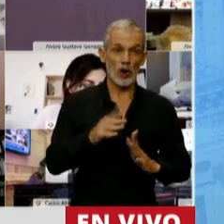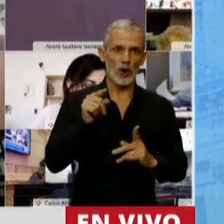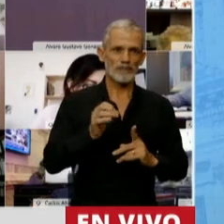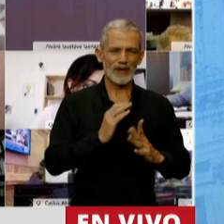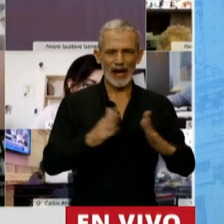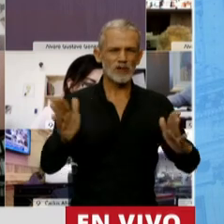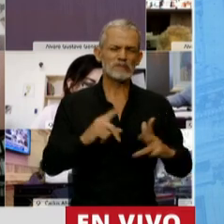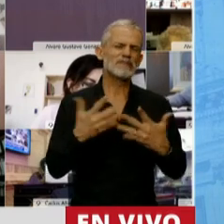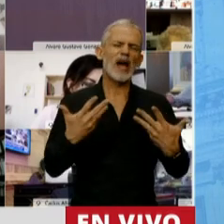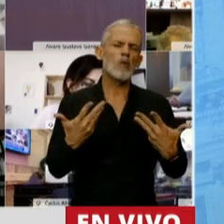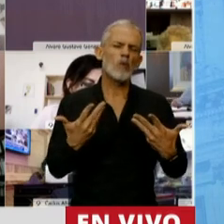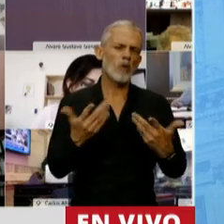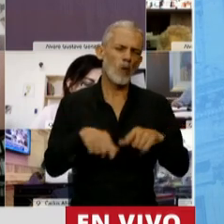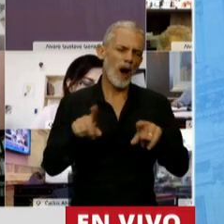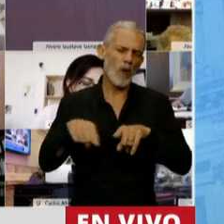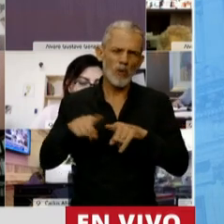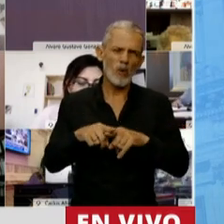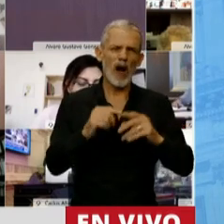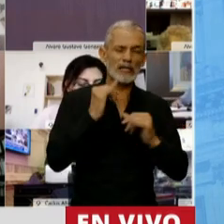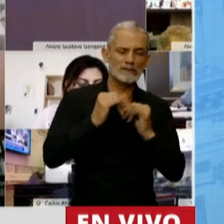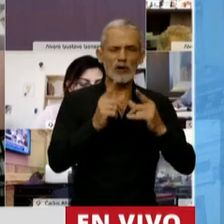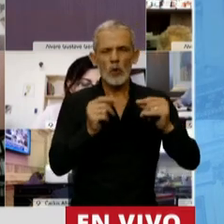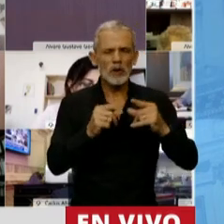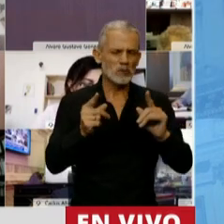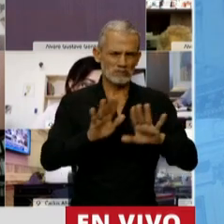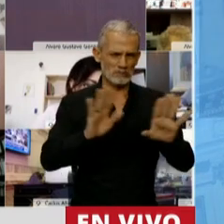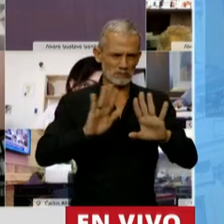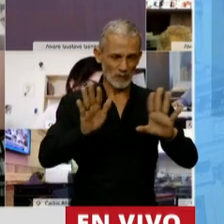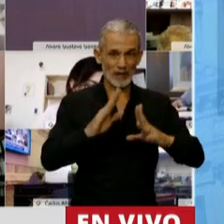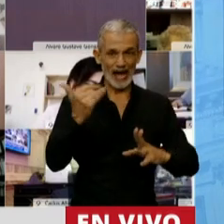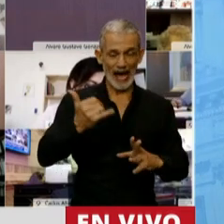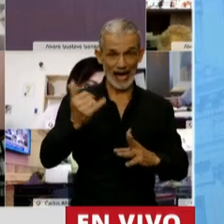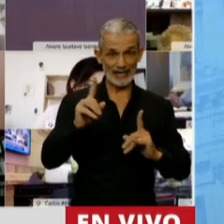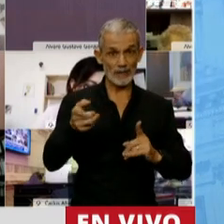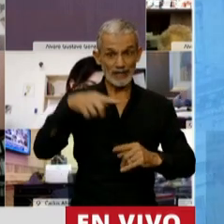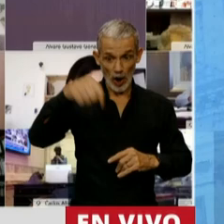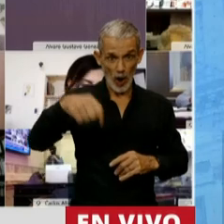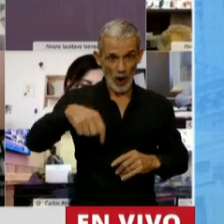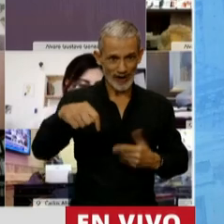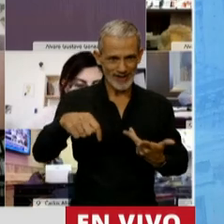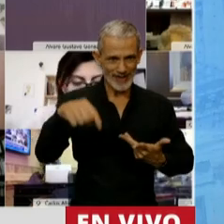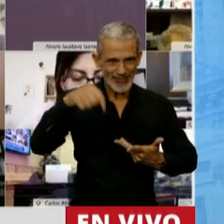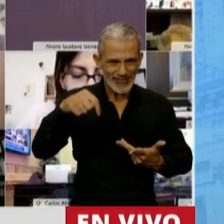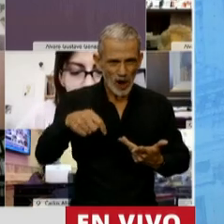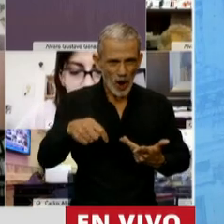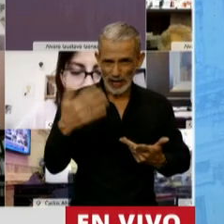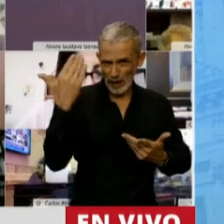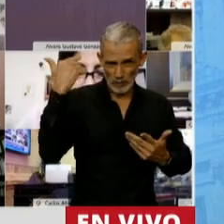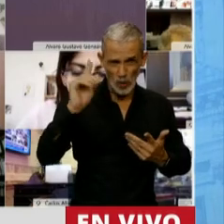no cansar con muchos datos, tengo de hoy, del día de hoy,